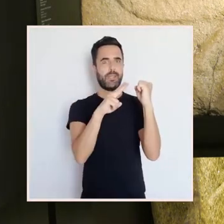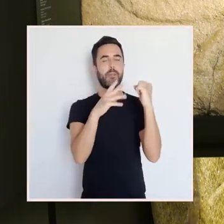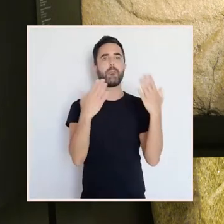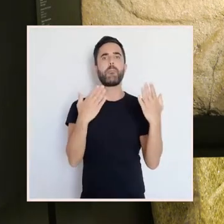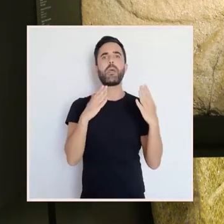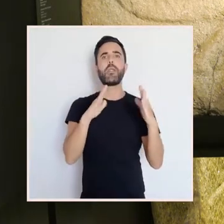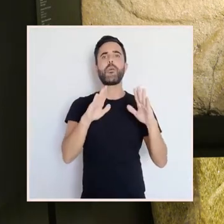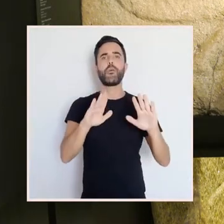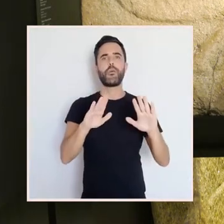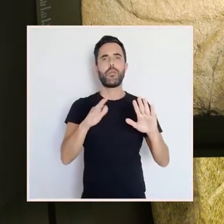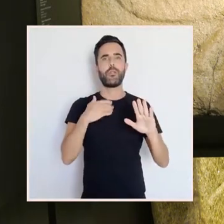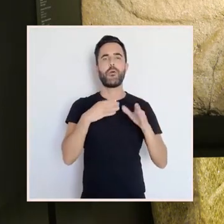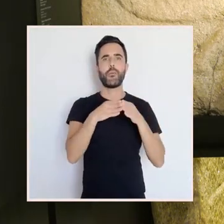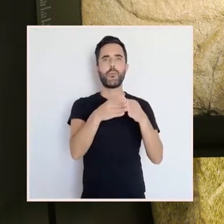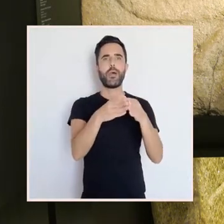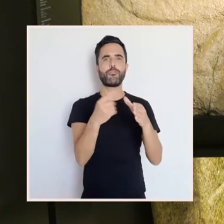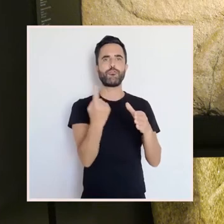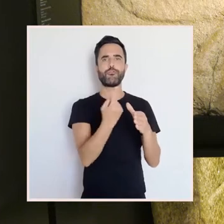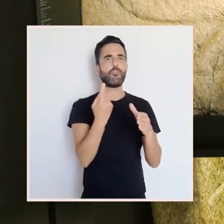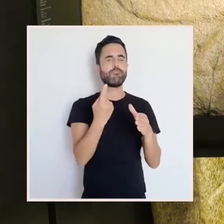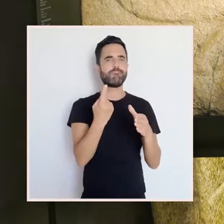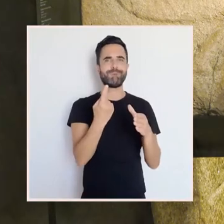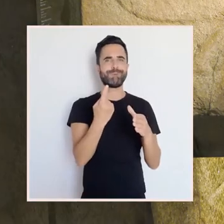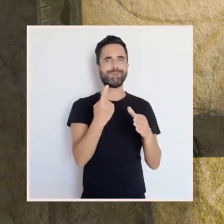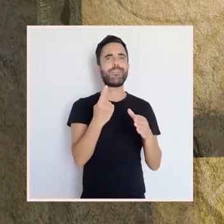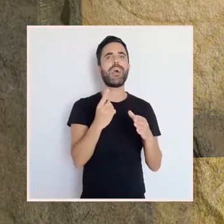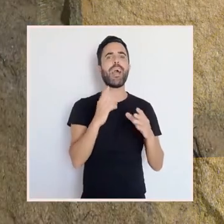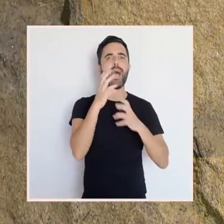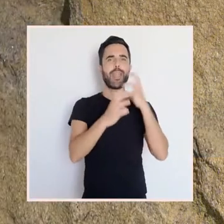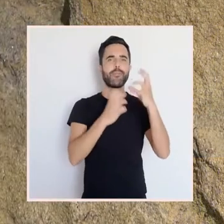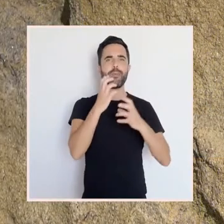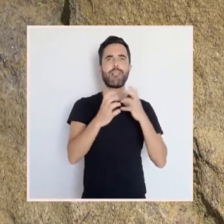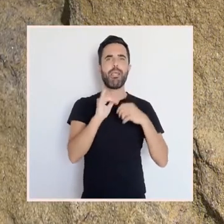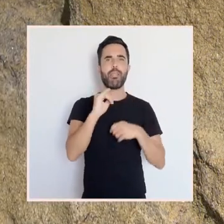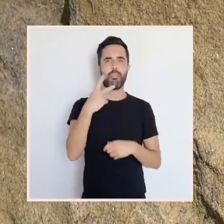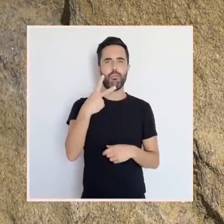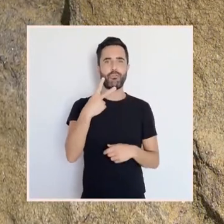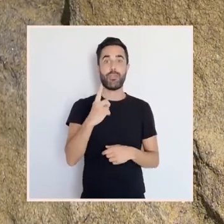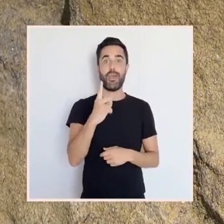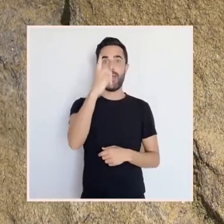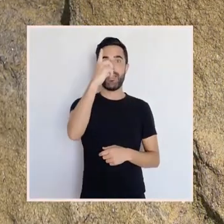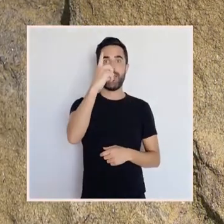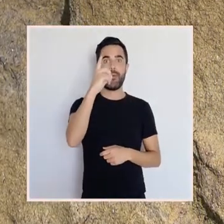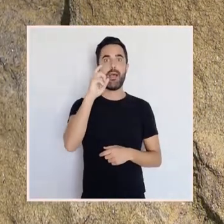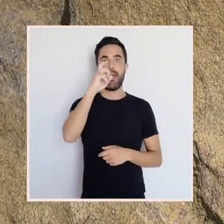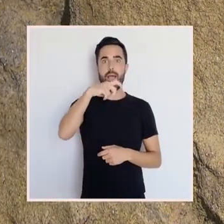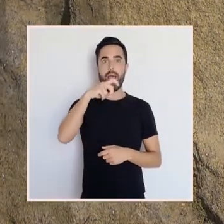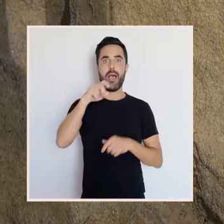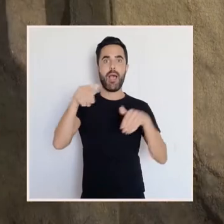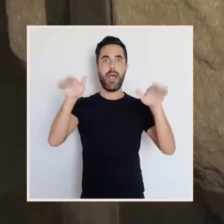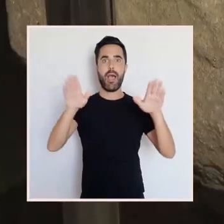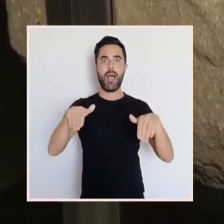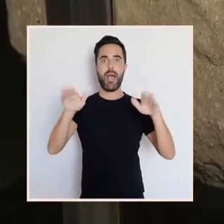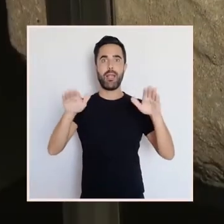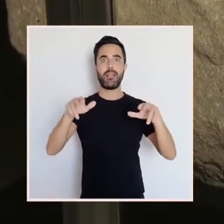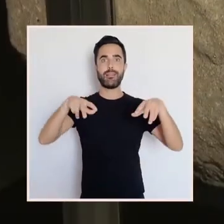de son os animais. Na parte superior temos unha águia que leva un peixe entre as garras e